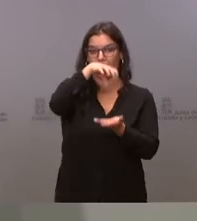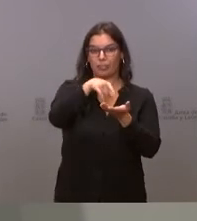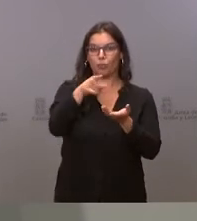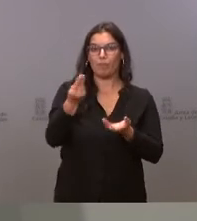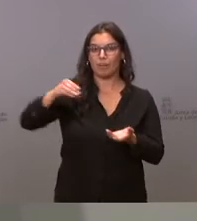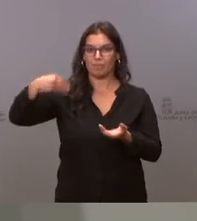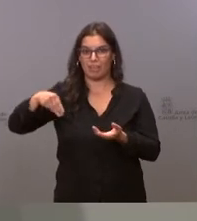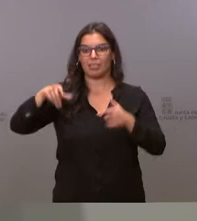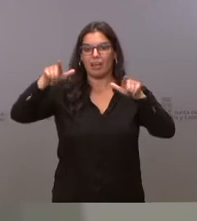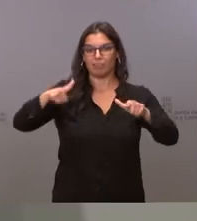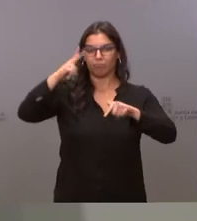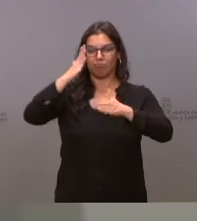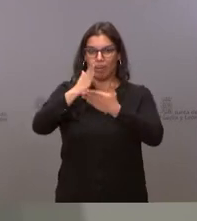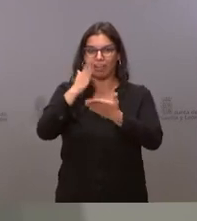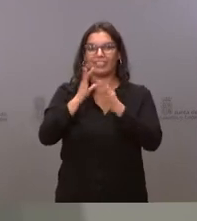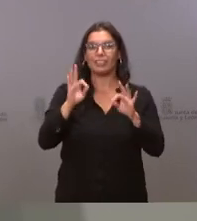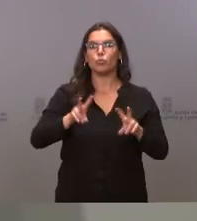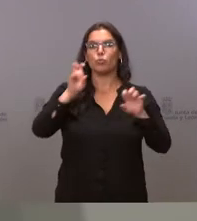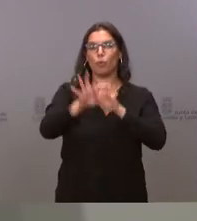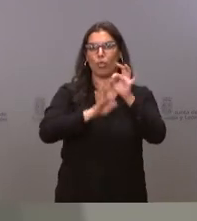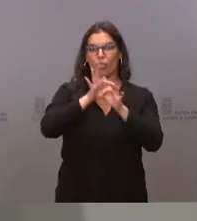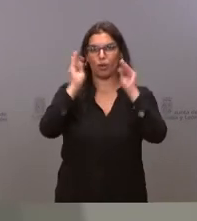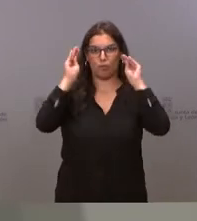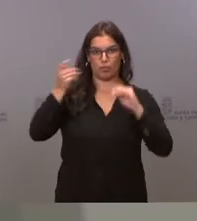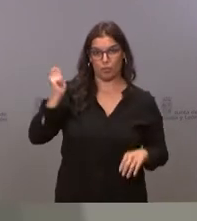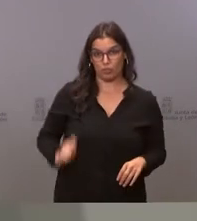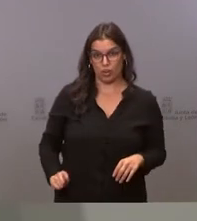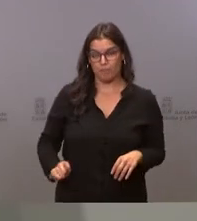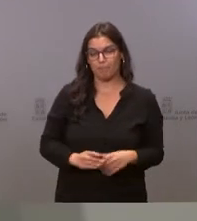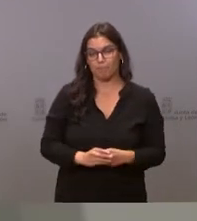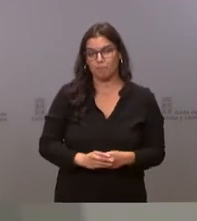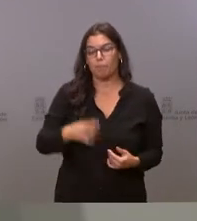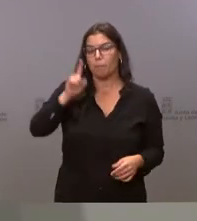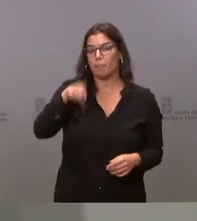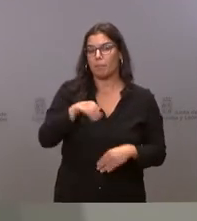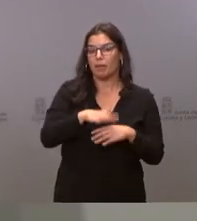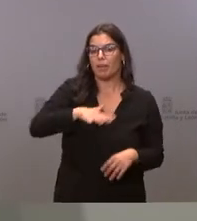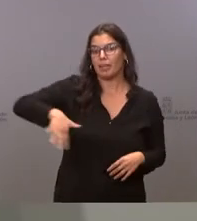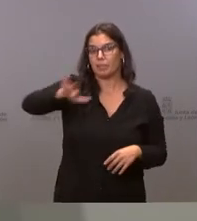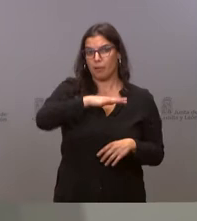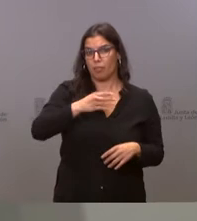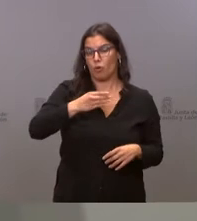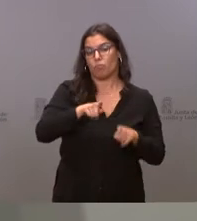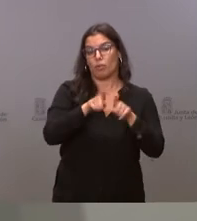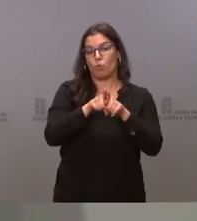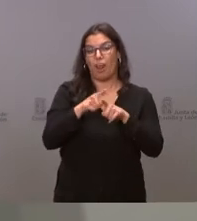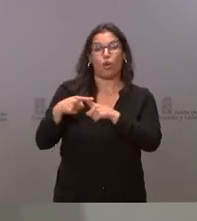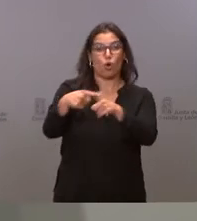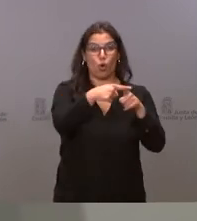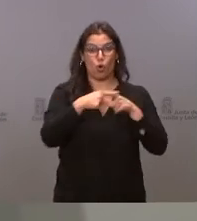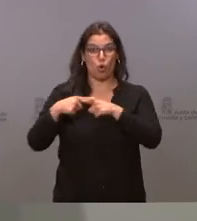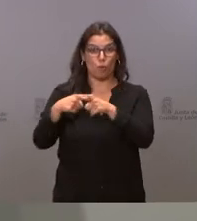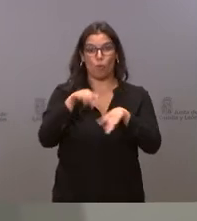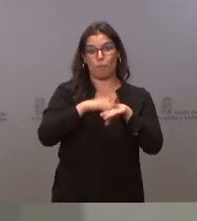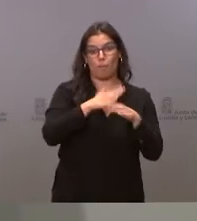necesarias para la impartición de nuevos ciclos de formación profesional, así como de espacios complementarios de uso común a todas las